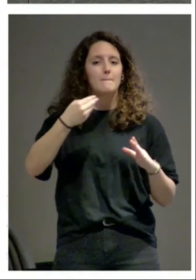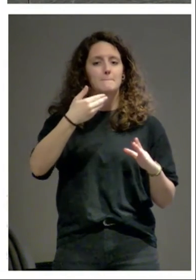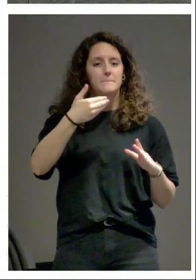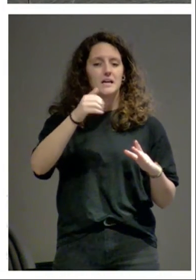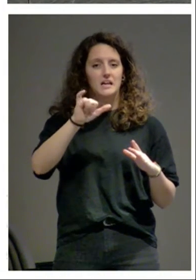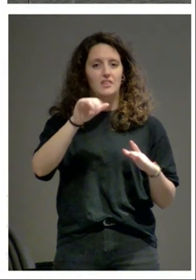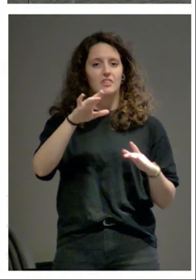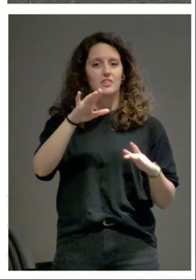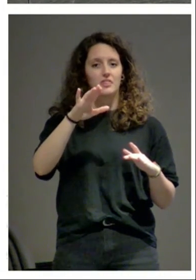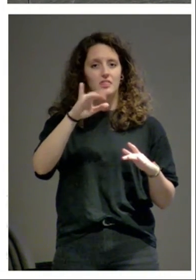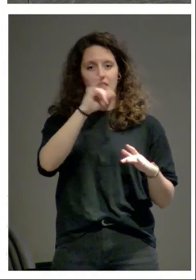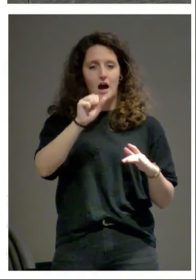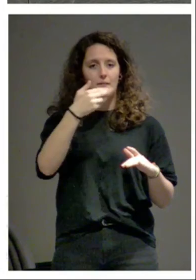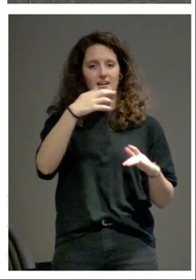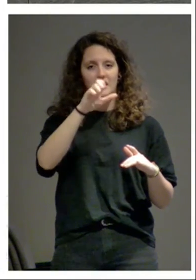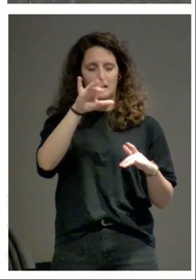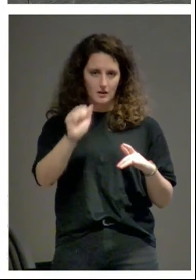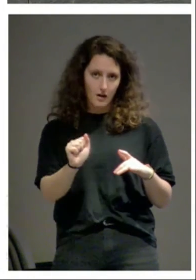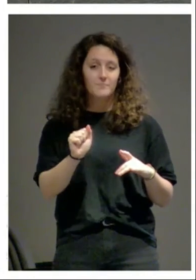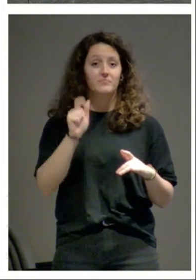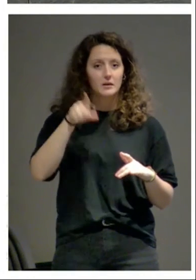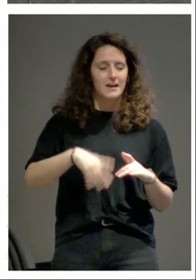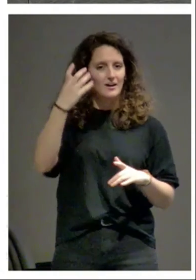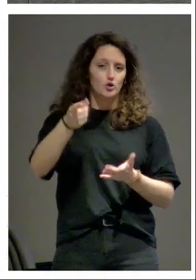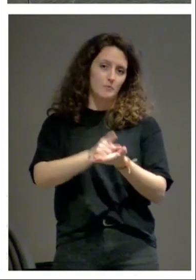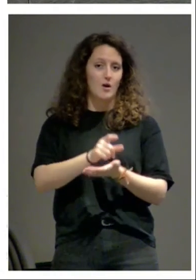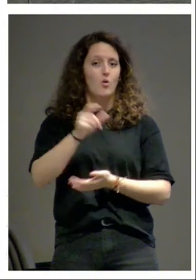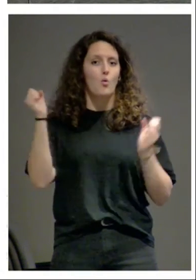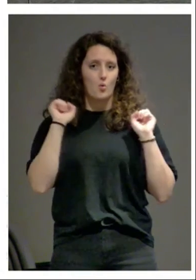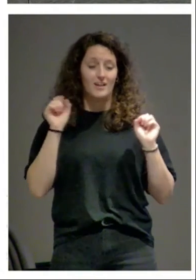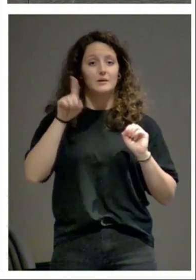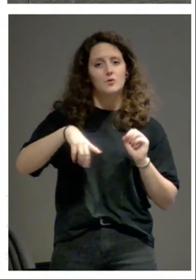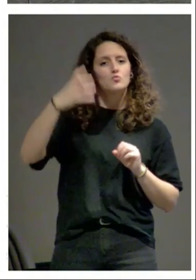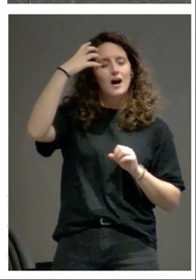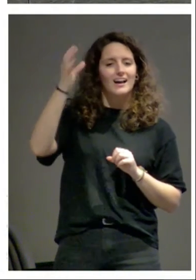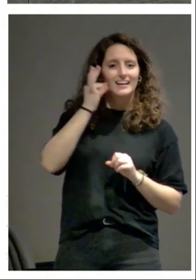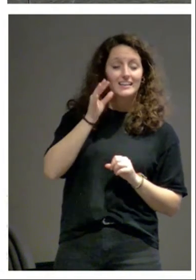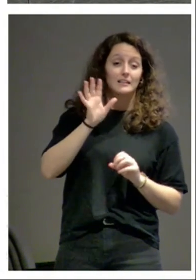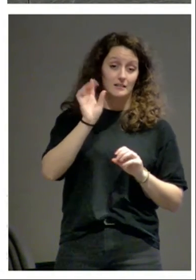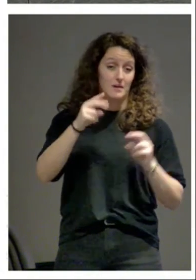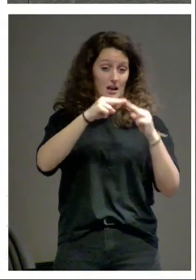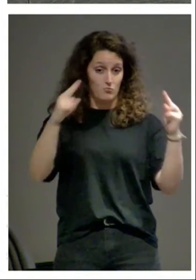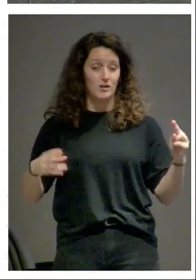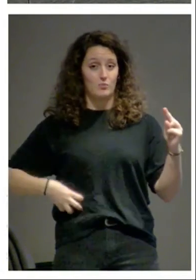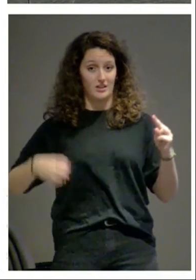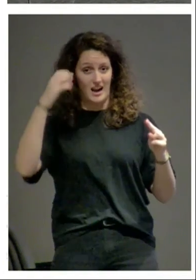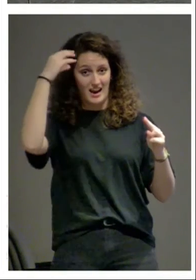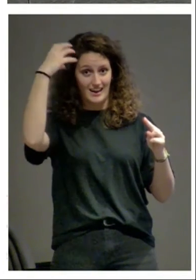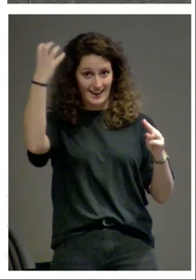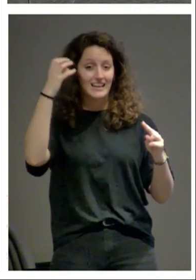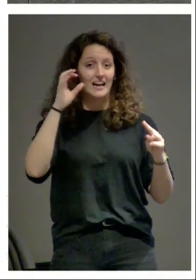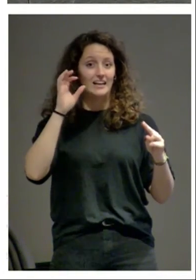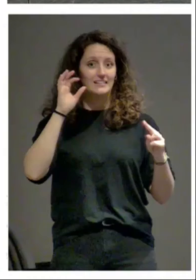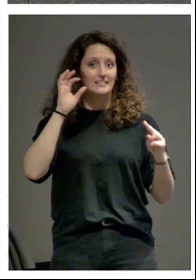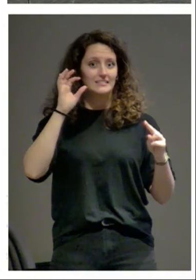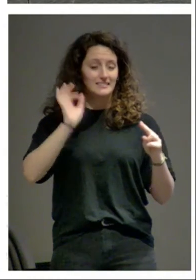el rey de nuevo en un juez una reina en el puente de Puente la reina que es la obra de ingeniería